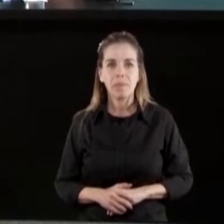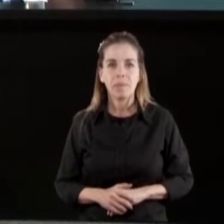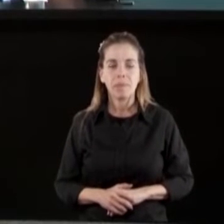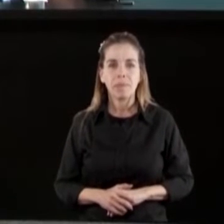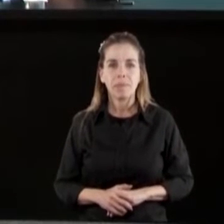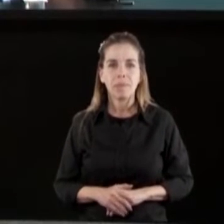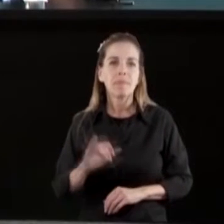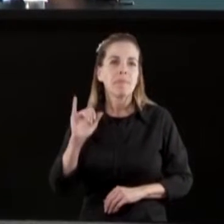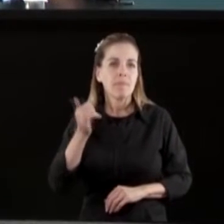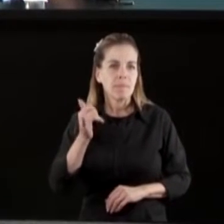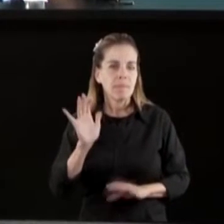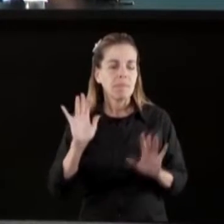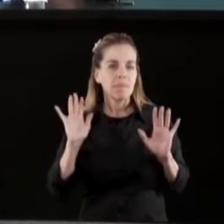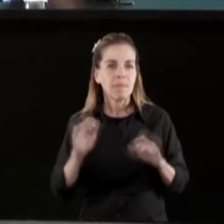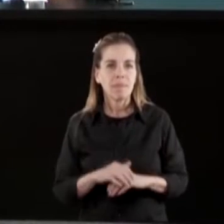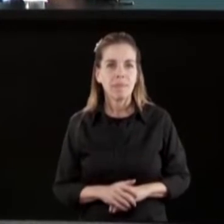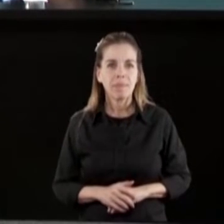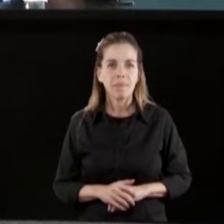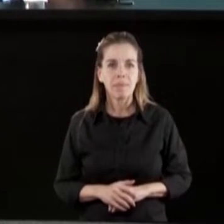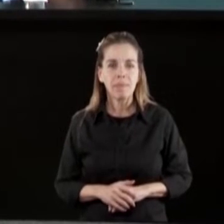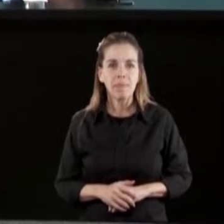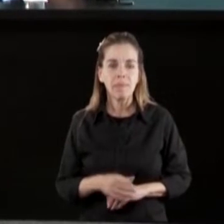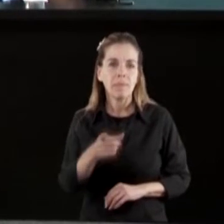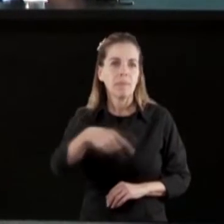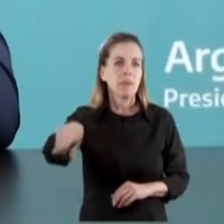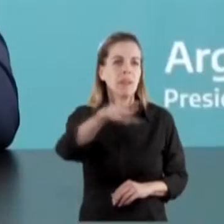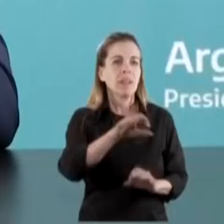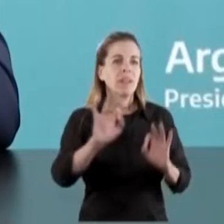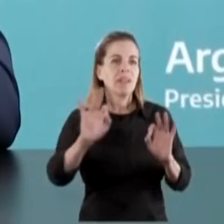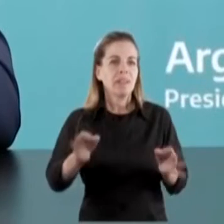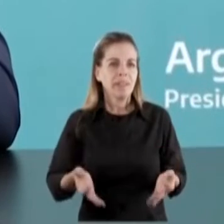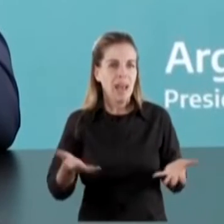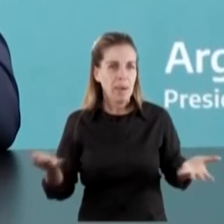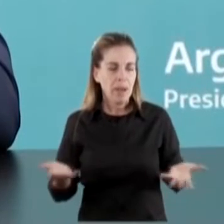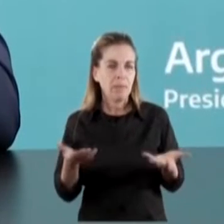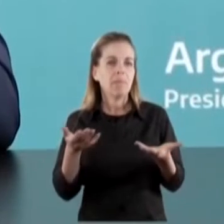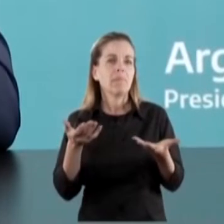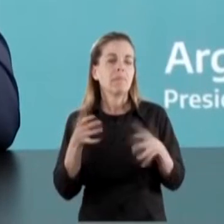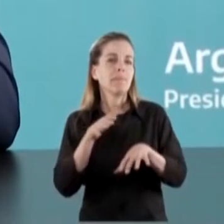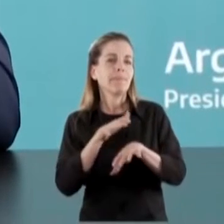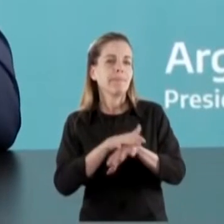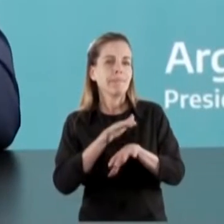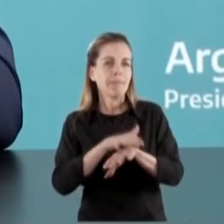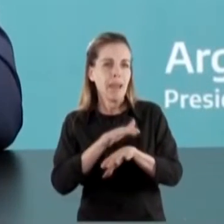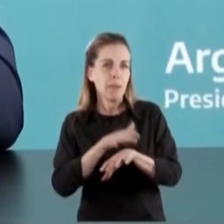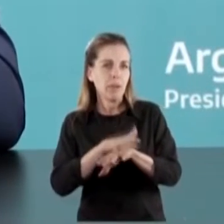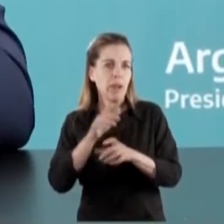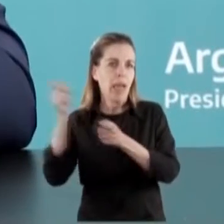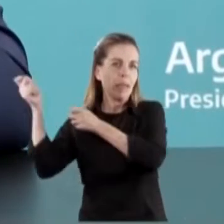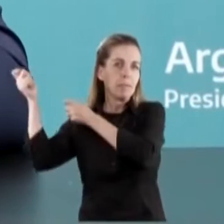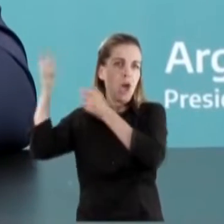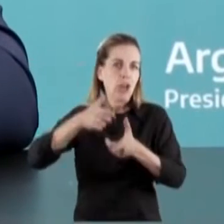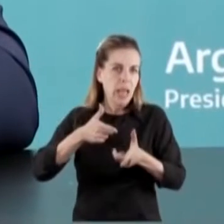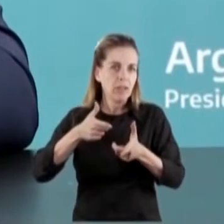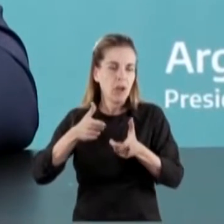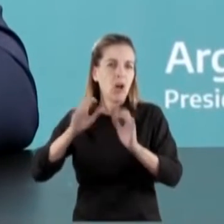Sí, en realidad ustedes saben que la responsabilidad de la importación, si bien